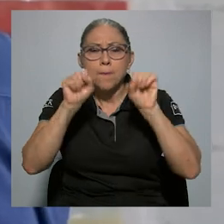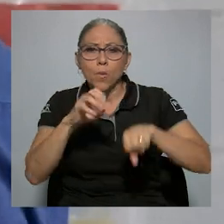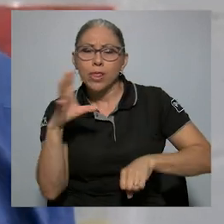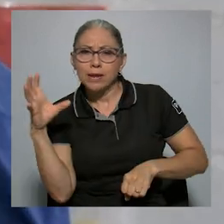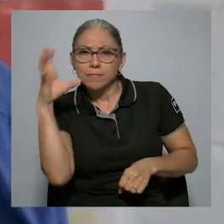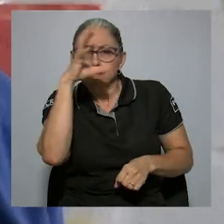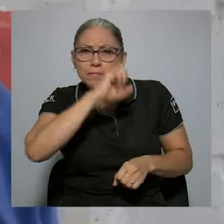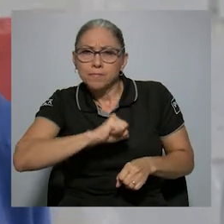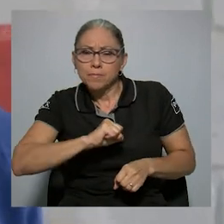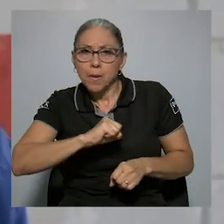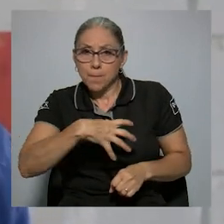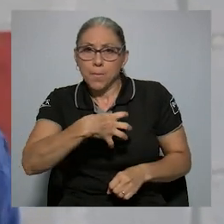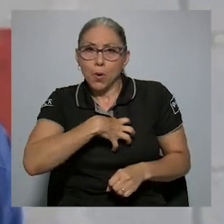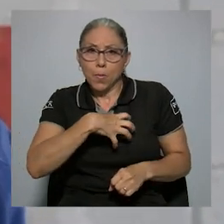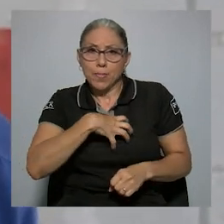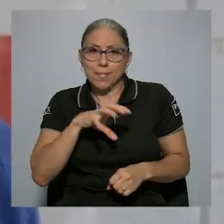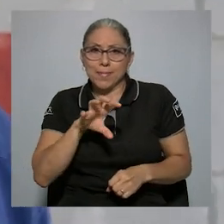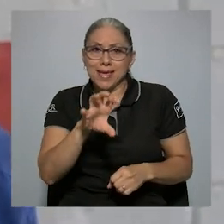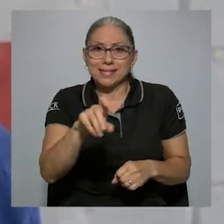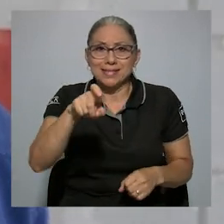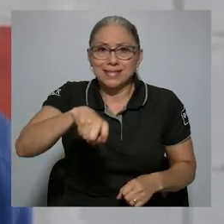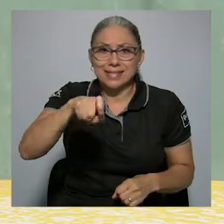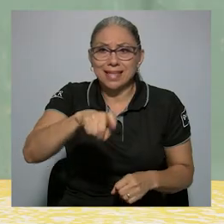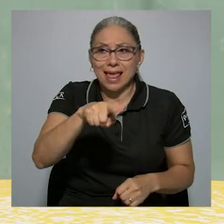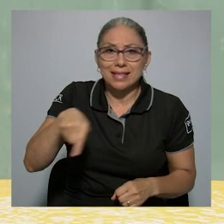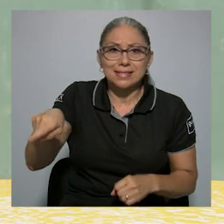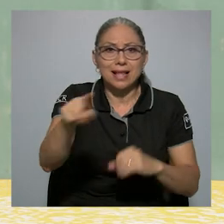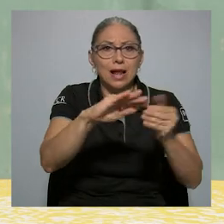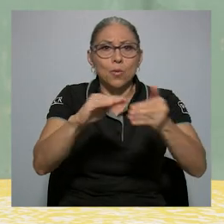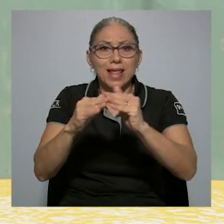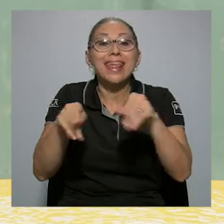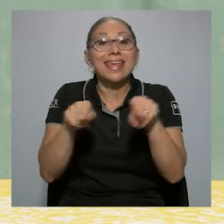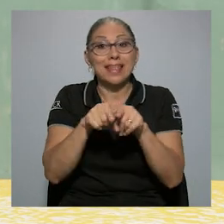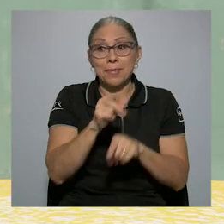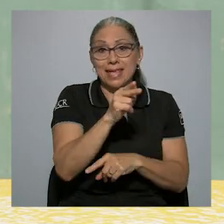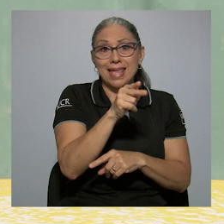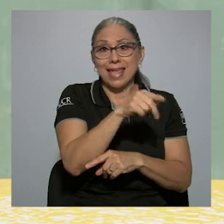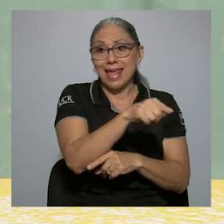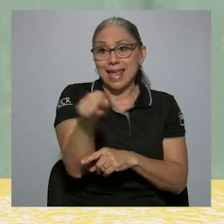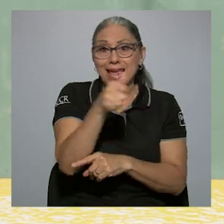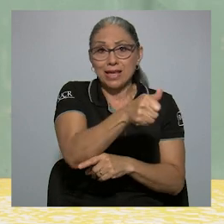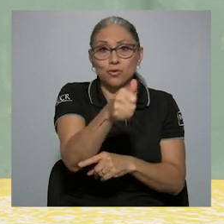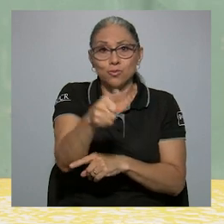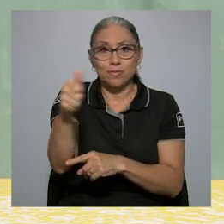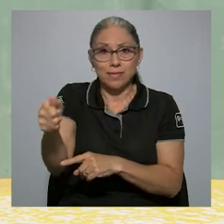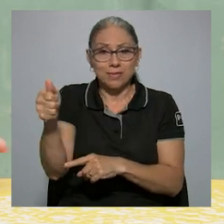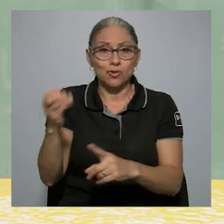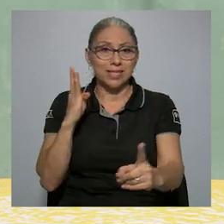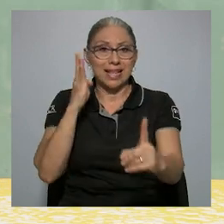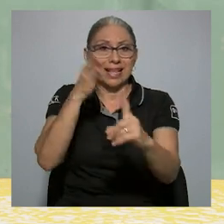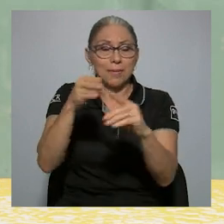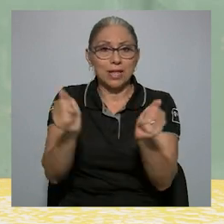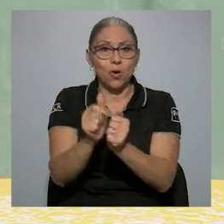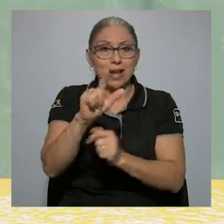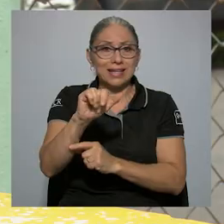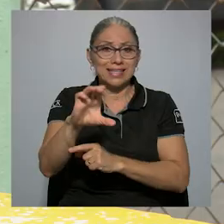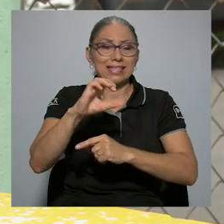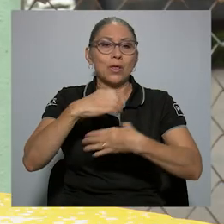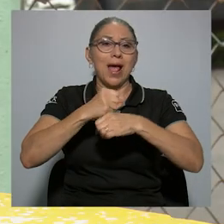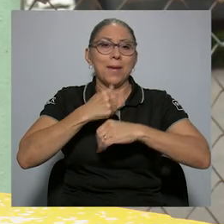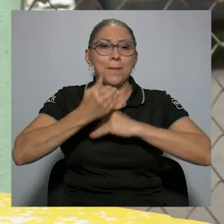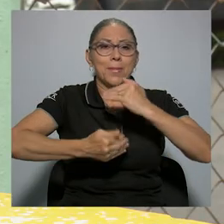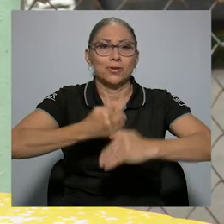las propias necesidades de la comunidad y generar también procesos desde la comunidad directamente desde la licenciatura.